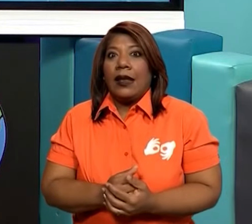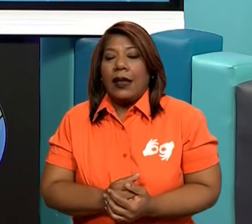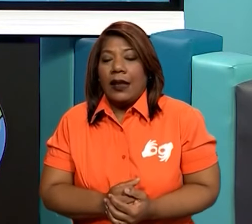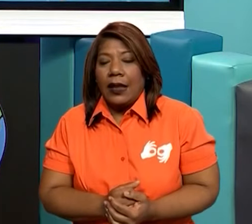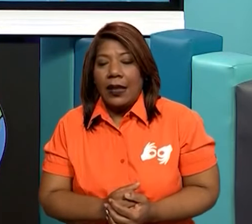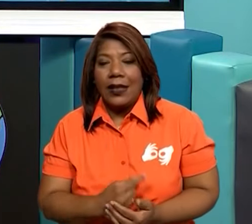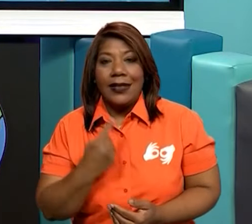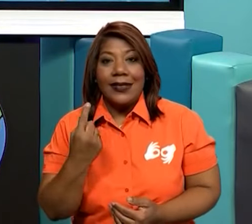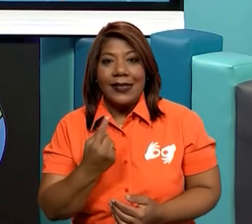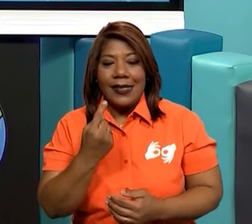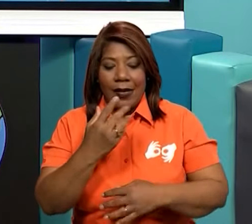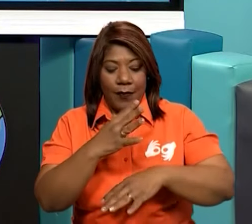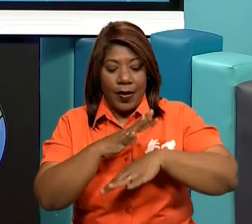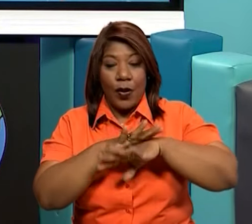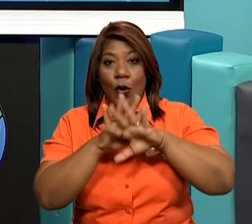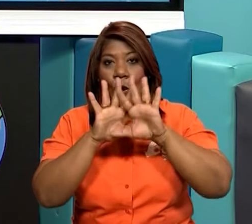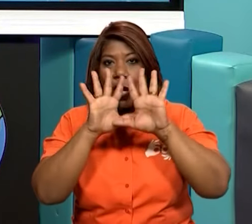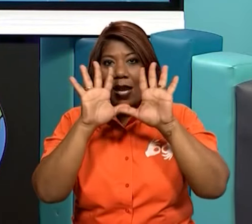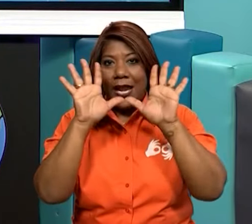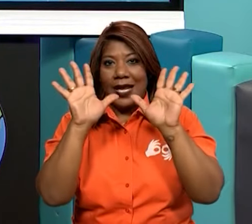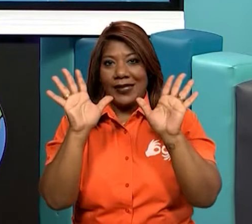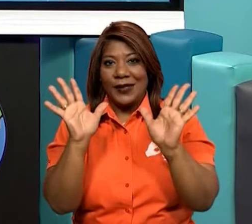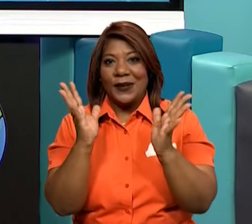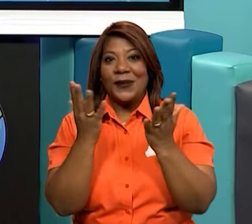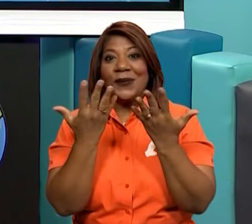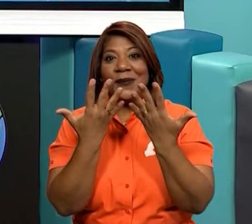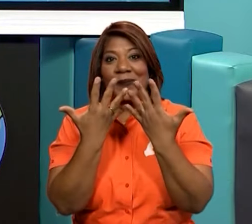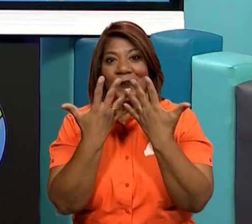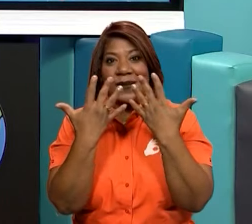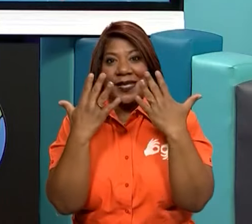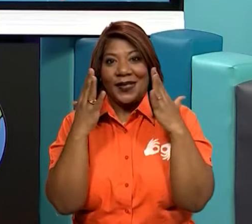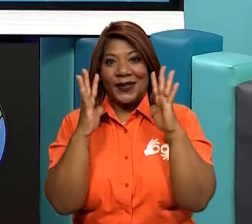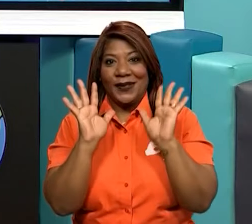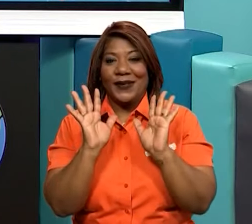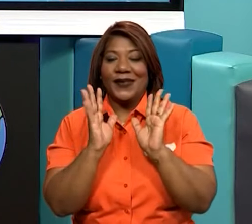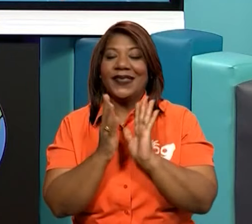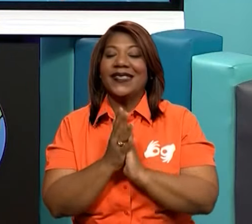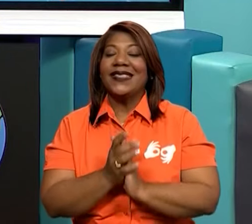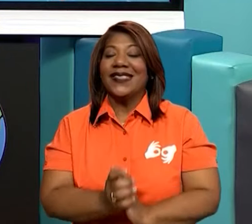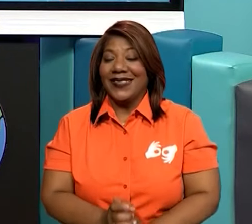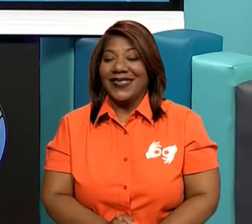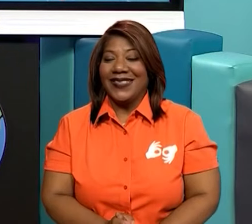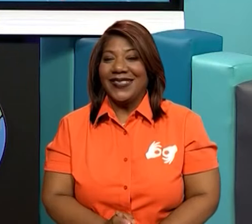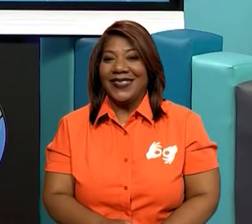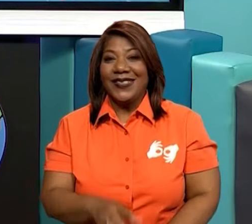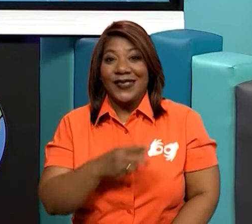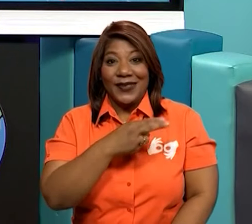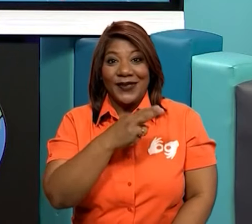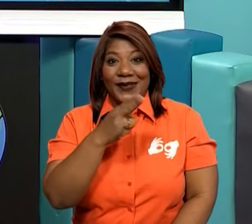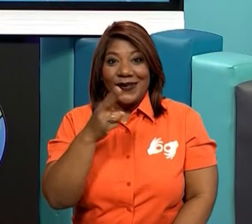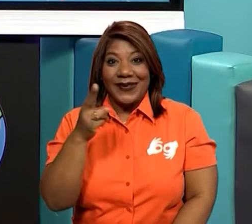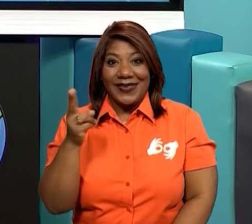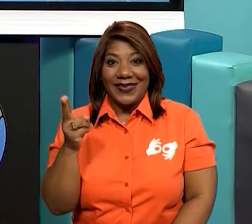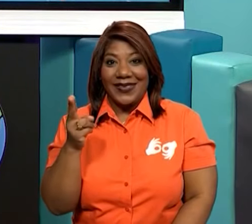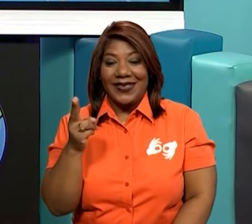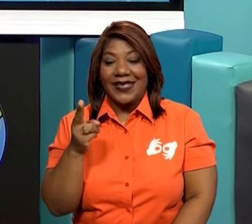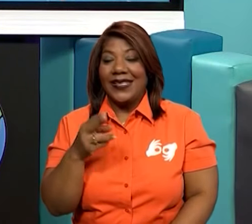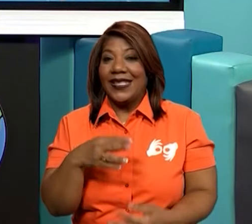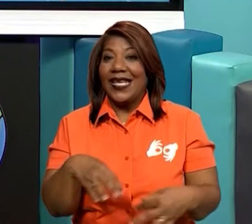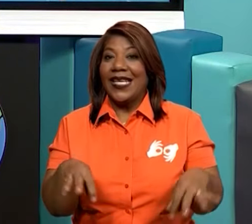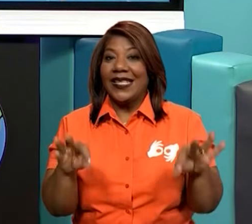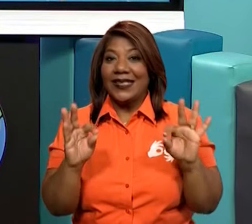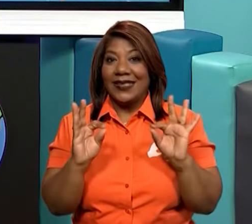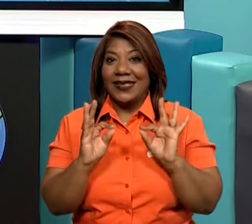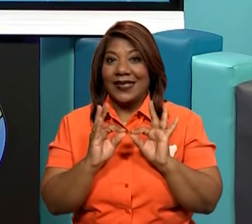percibimos eso a través de el tacto. Así que, mis queridos amiguitos, es muy importante